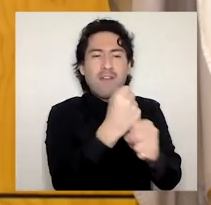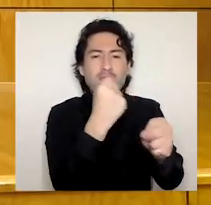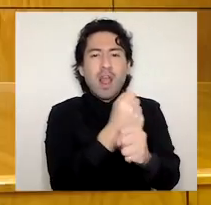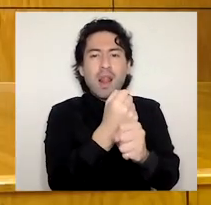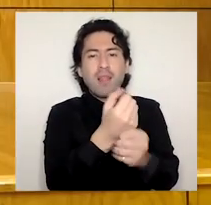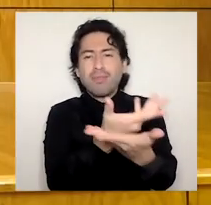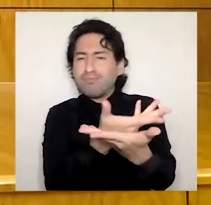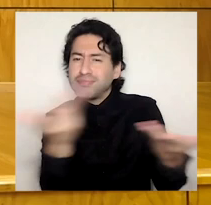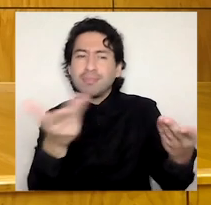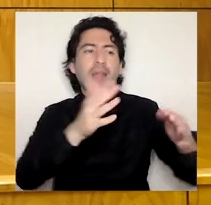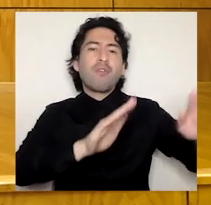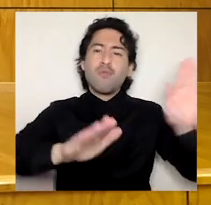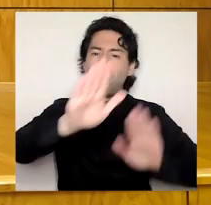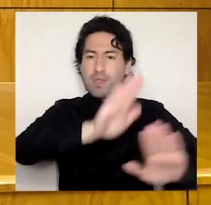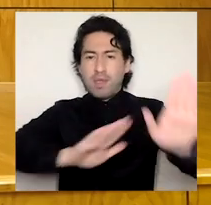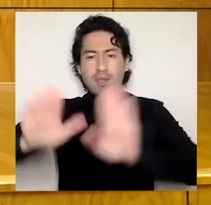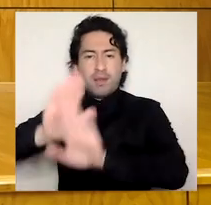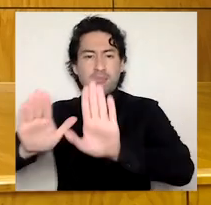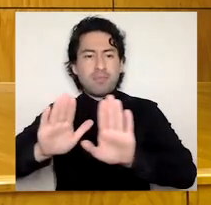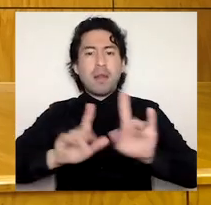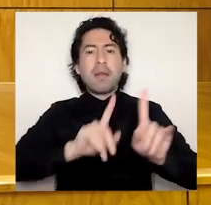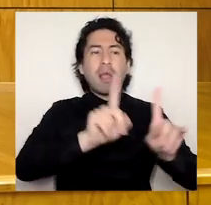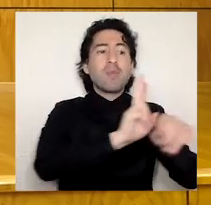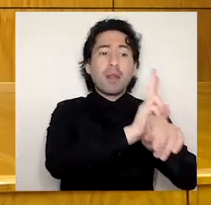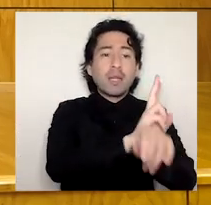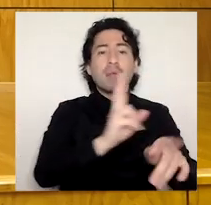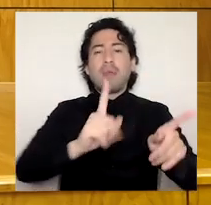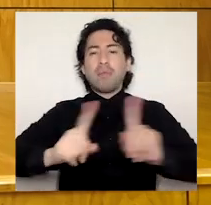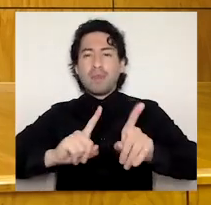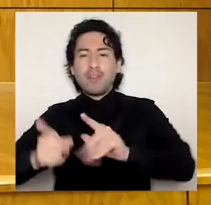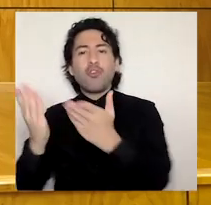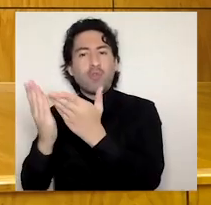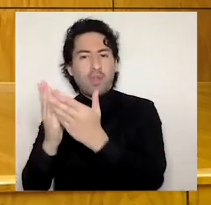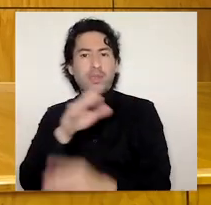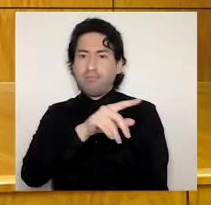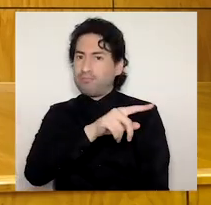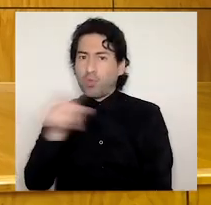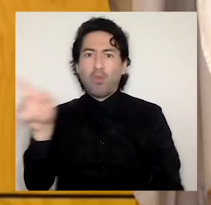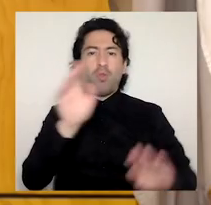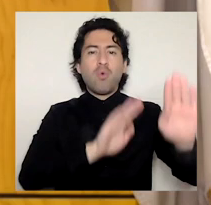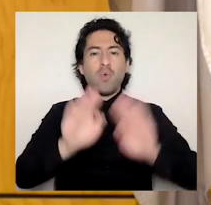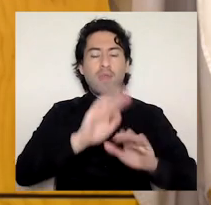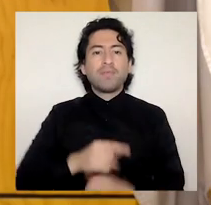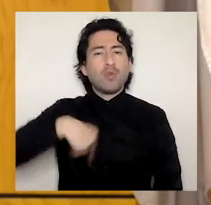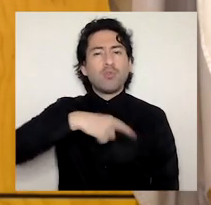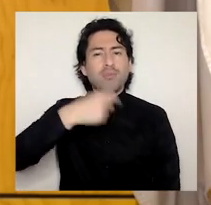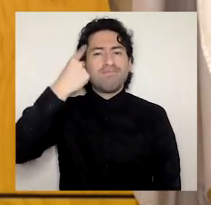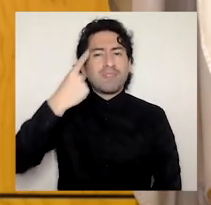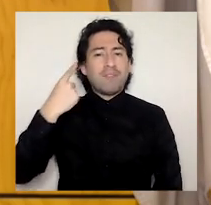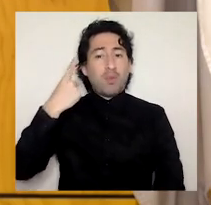estudiantil. Sabemos que han sido dos años de mucho estrés y fatiga para cada